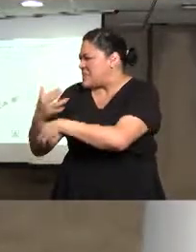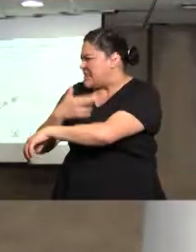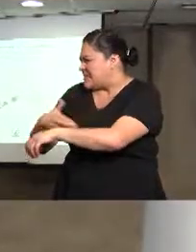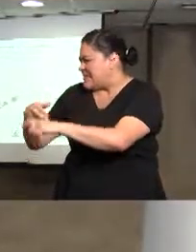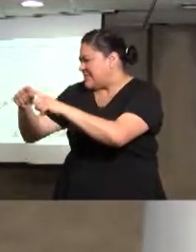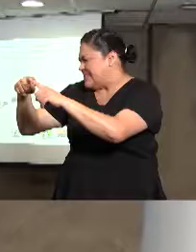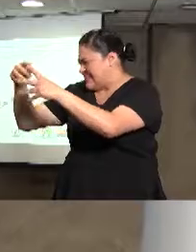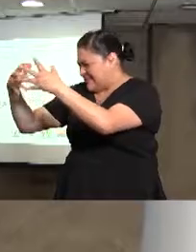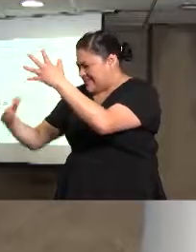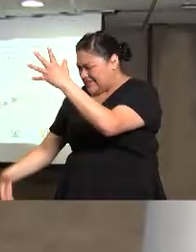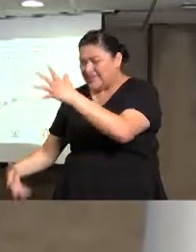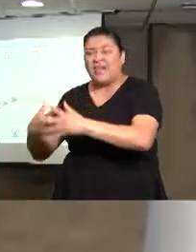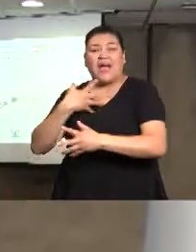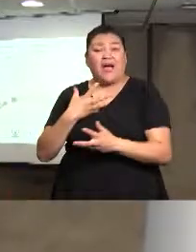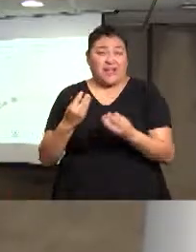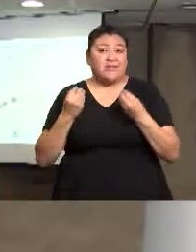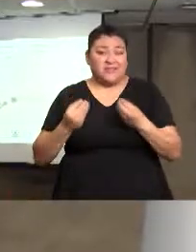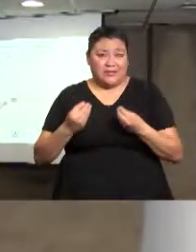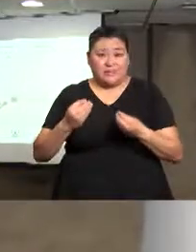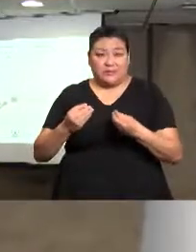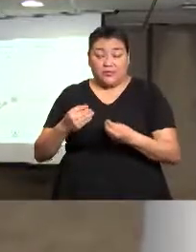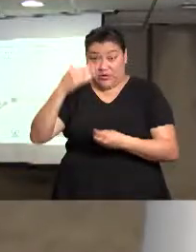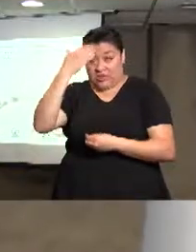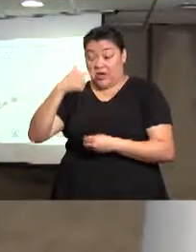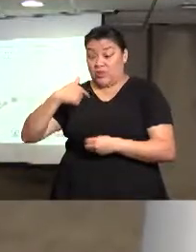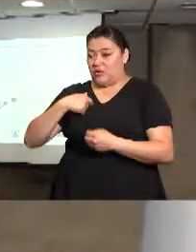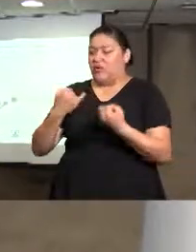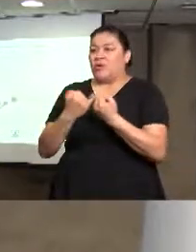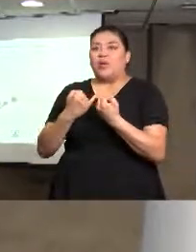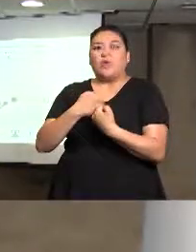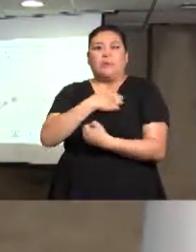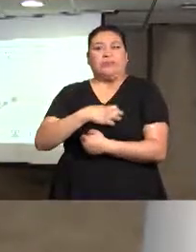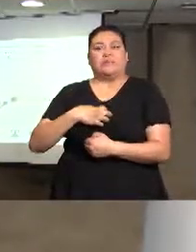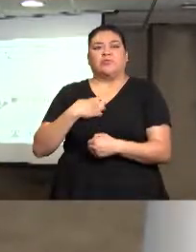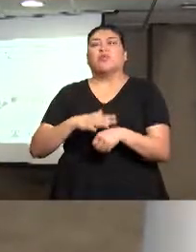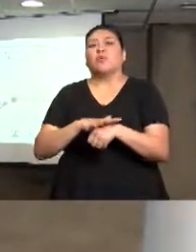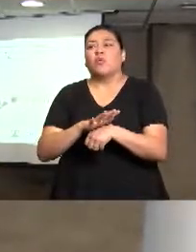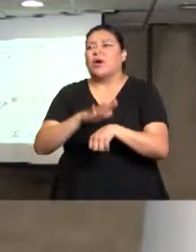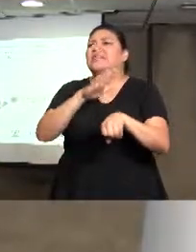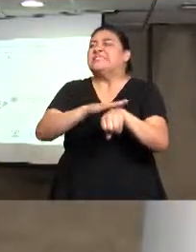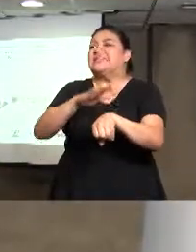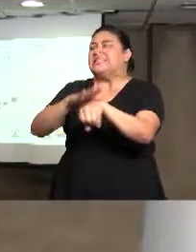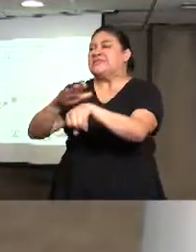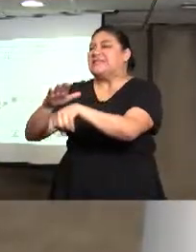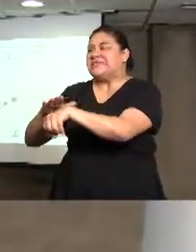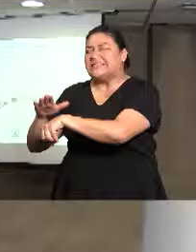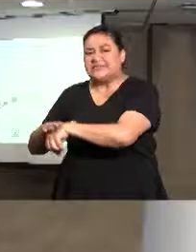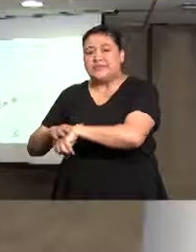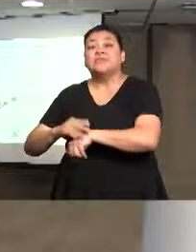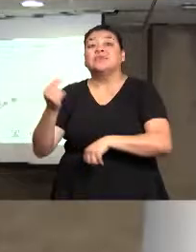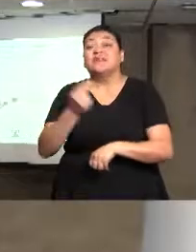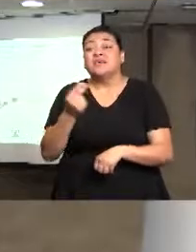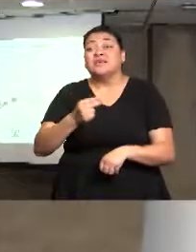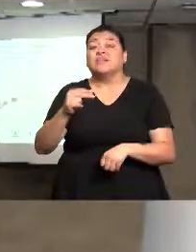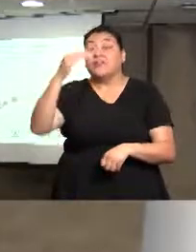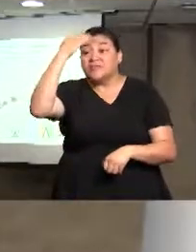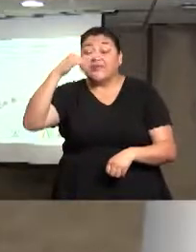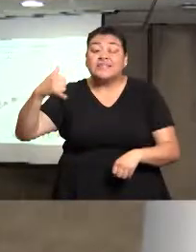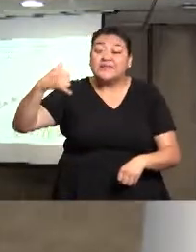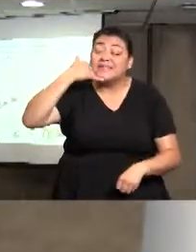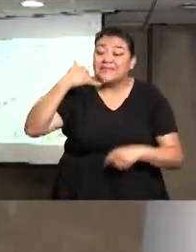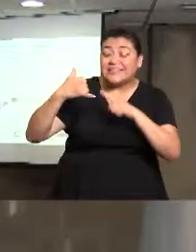más increíble para mí también es seguir movilizando este número de teléfono del Consejo Ciudadano,